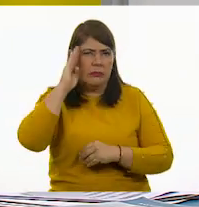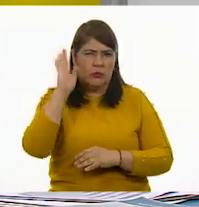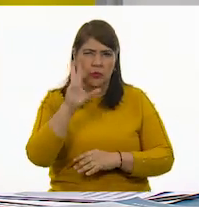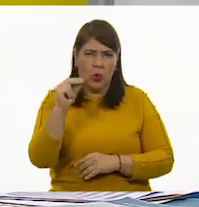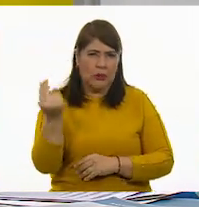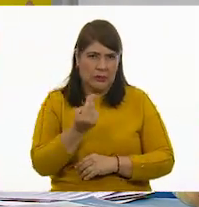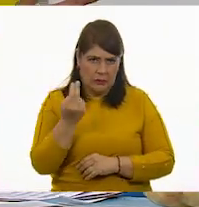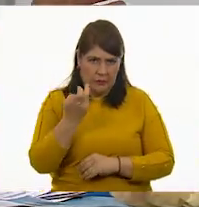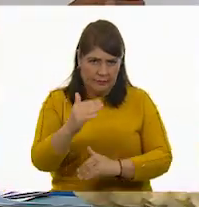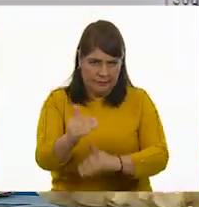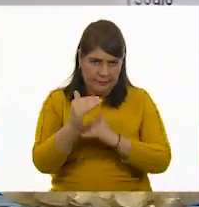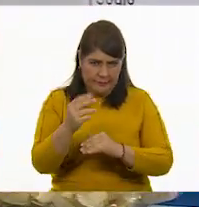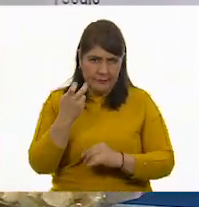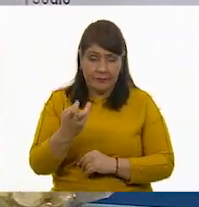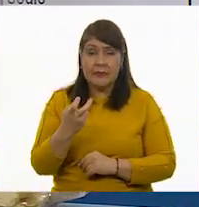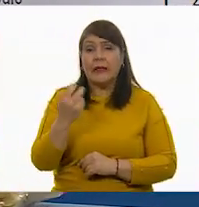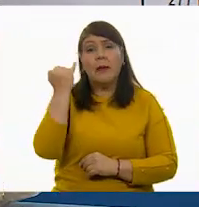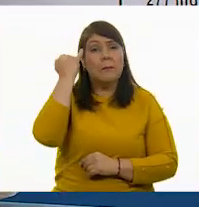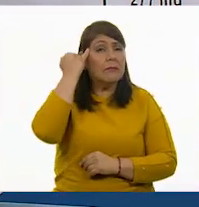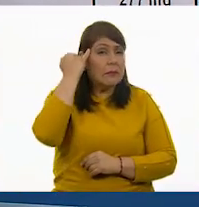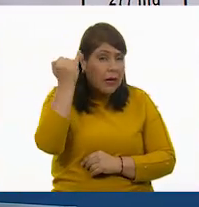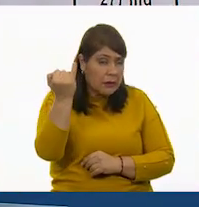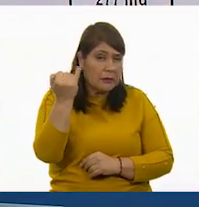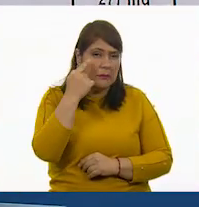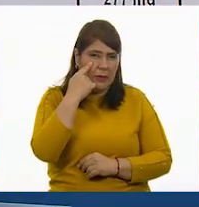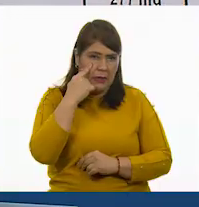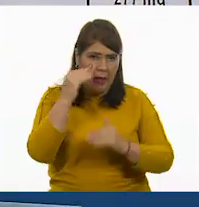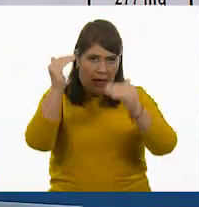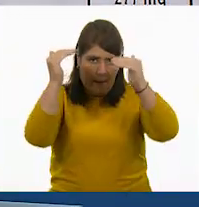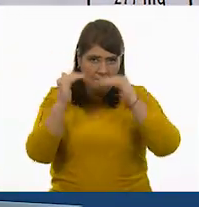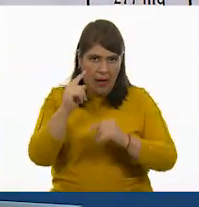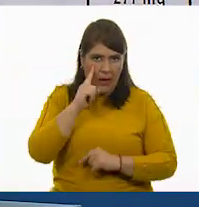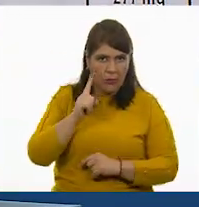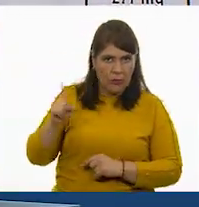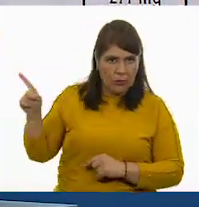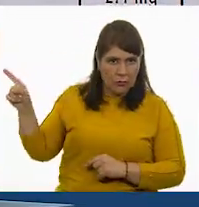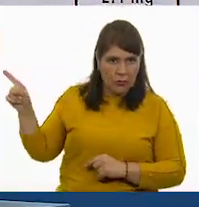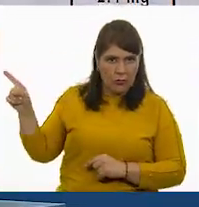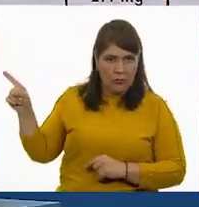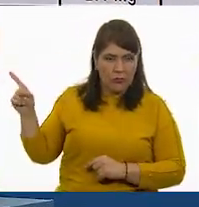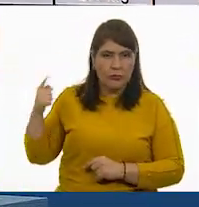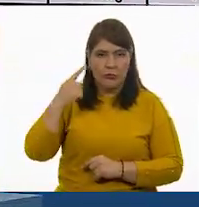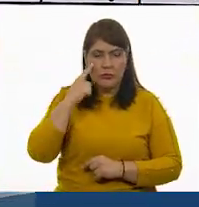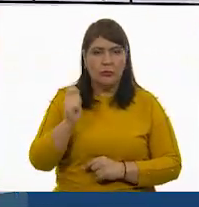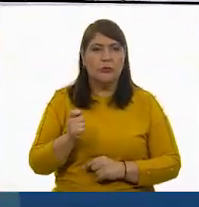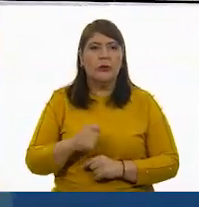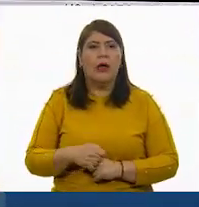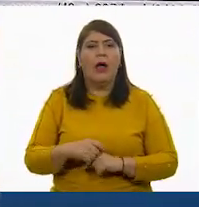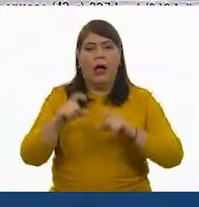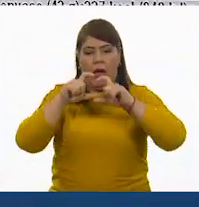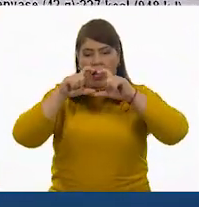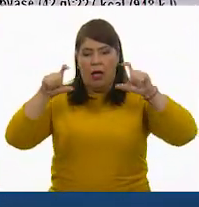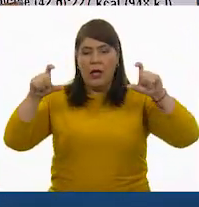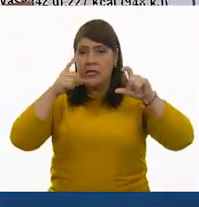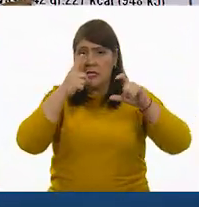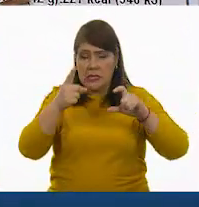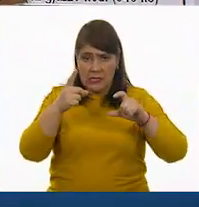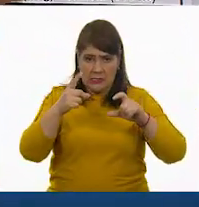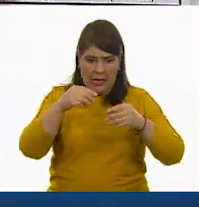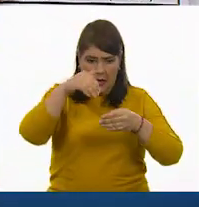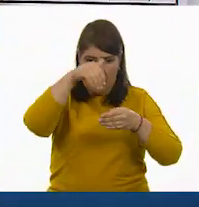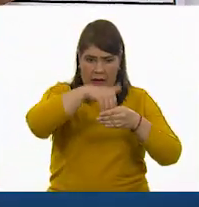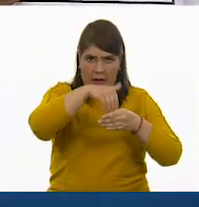Ok. Imagínate tú, y lo vemos acá abajo, para no extenderme mucho, que aquí me dice que por envase,